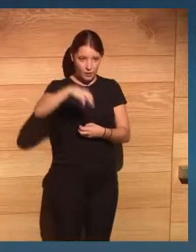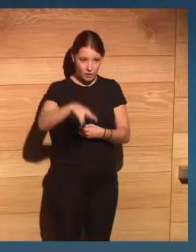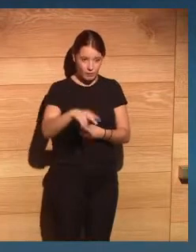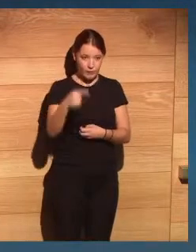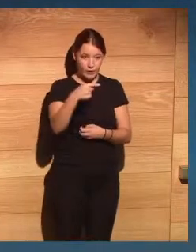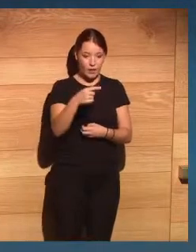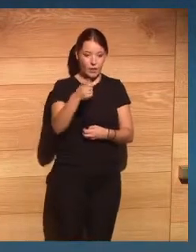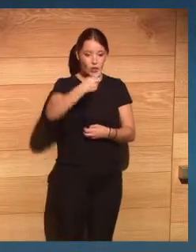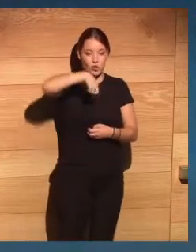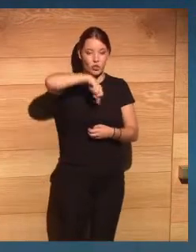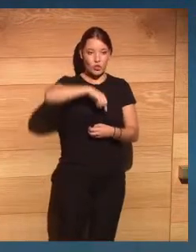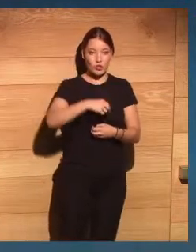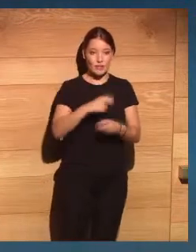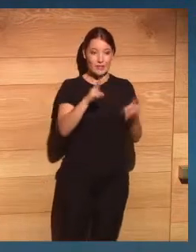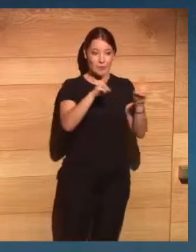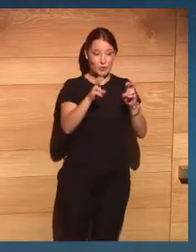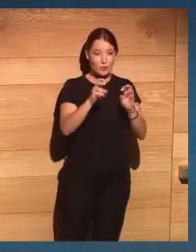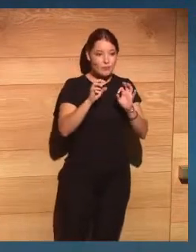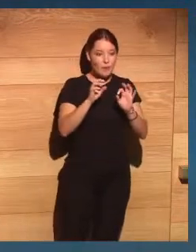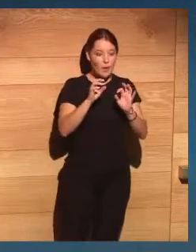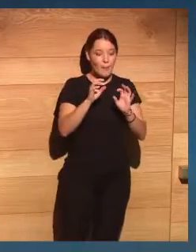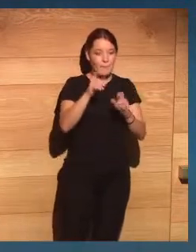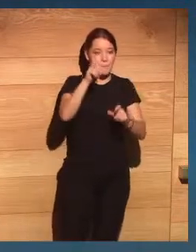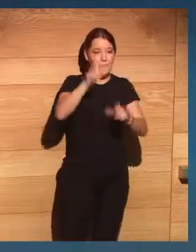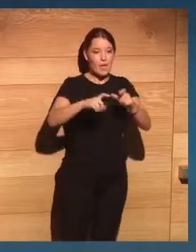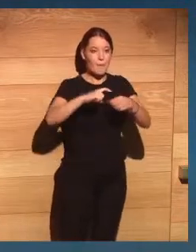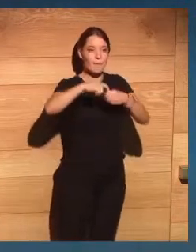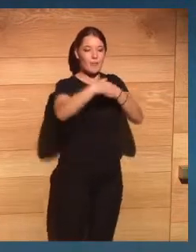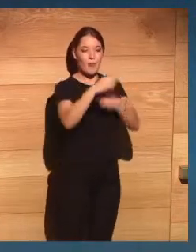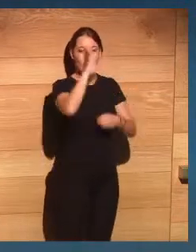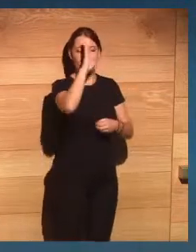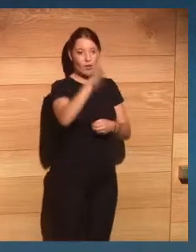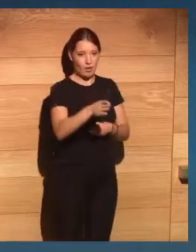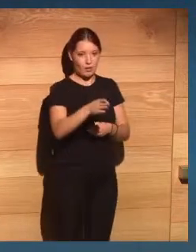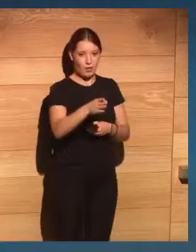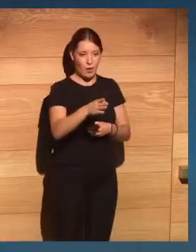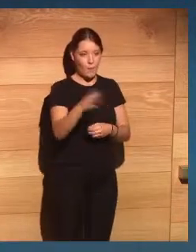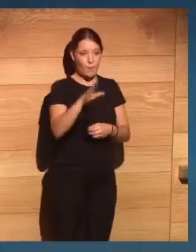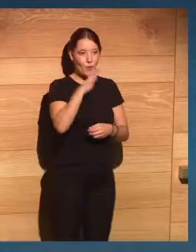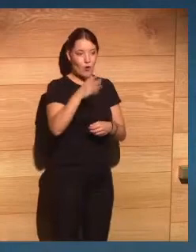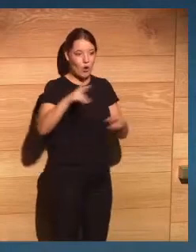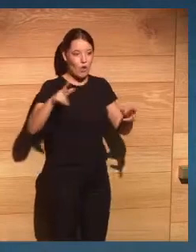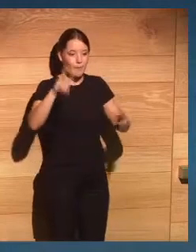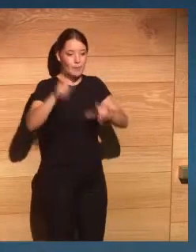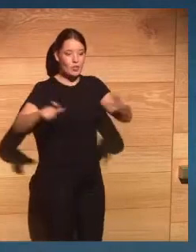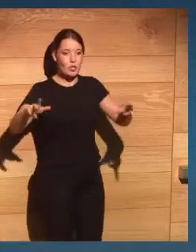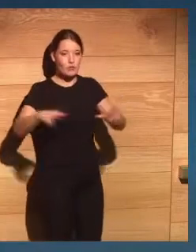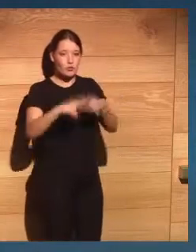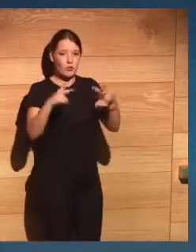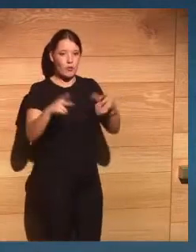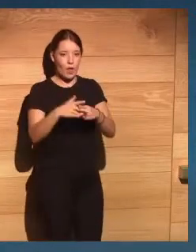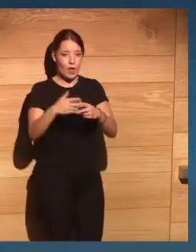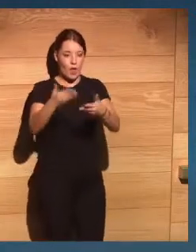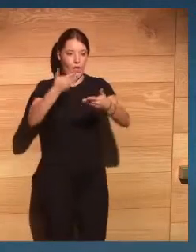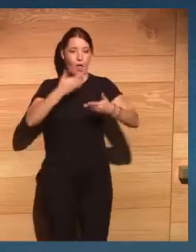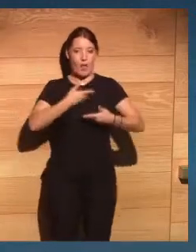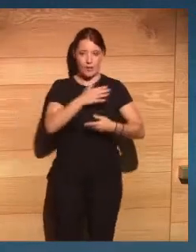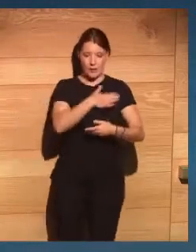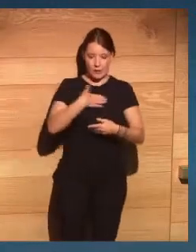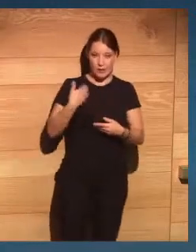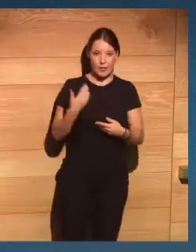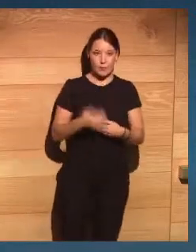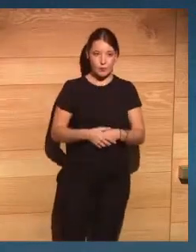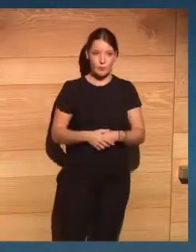la participación directa porque hemos querido dar voz a los agentes sociales y para ello hemos tenido a la administración que ha hecho capítulos están